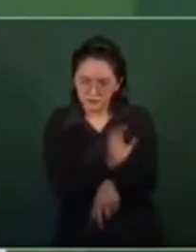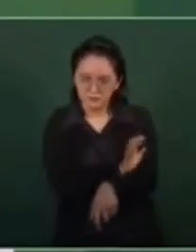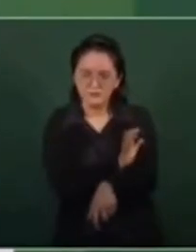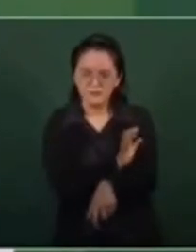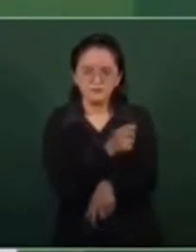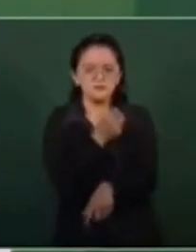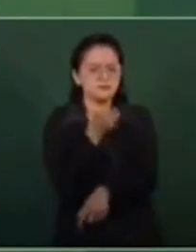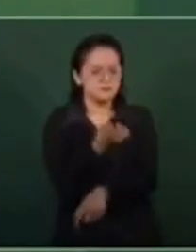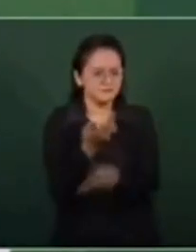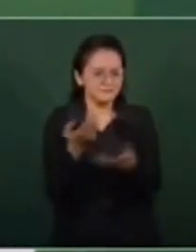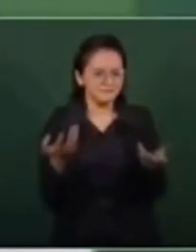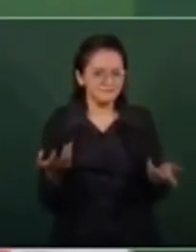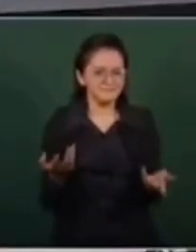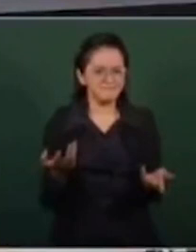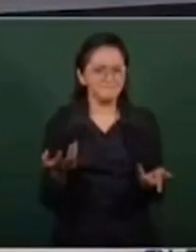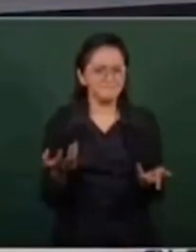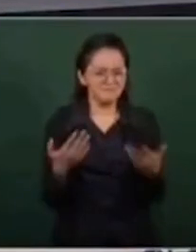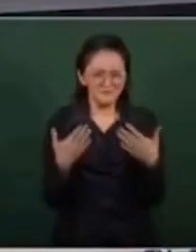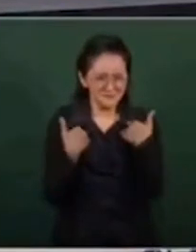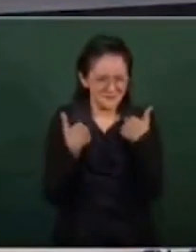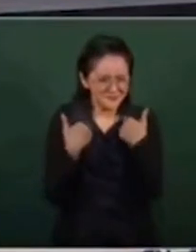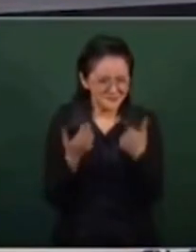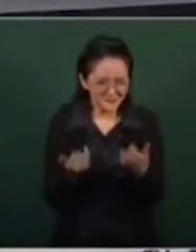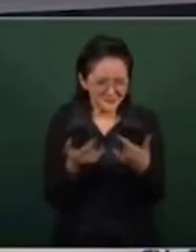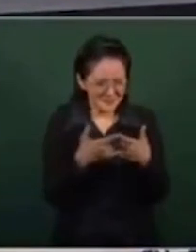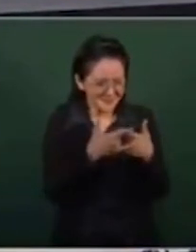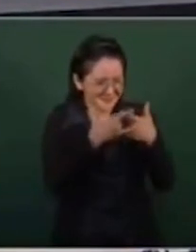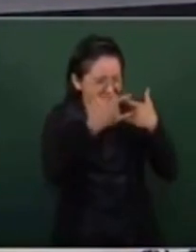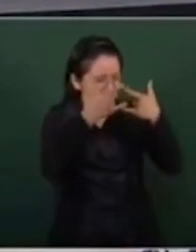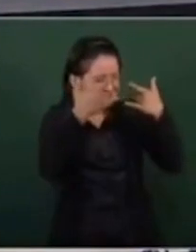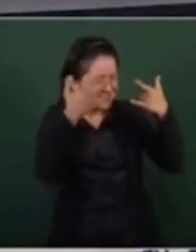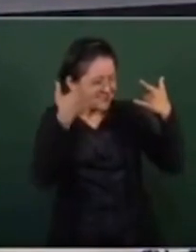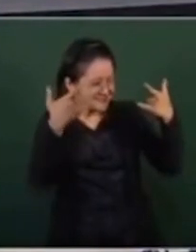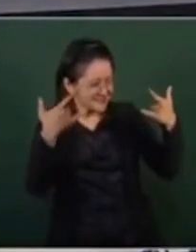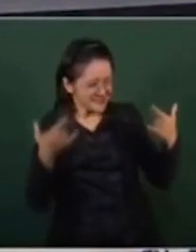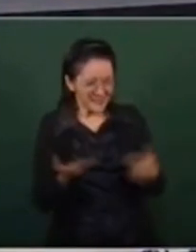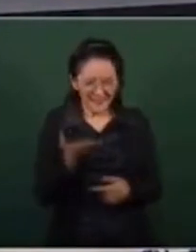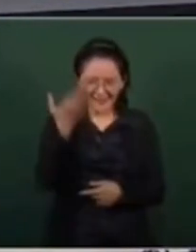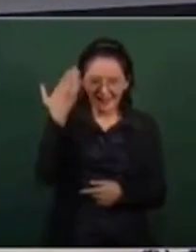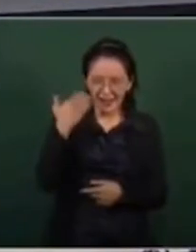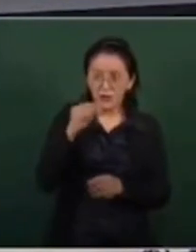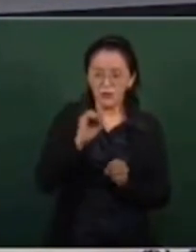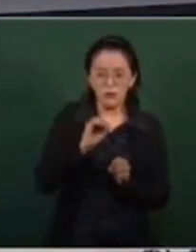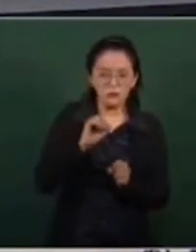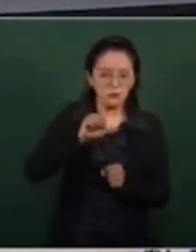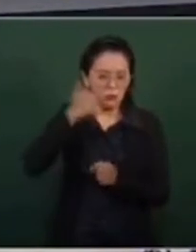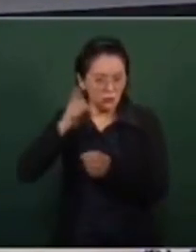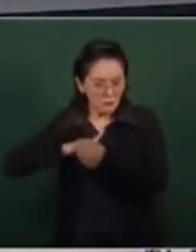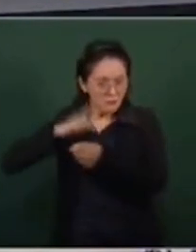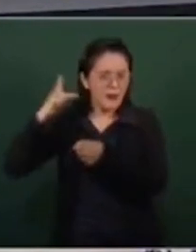¿Qué no aprendemos de lo que pasa en otros países?